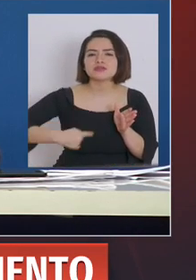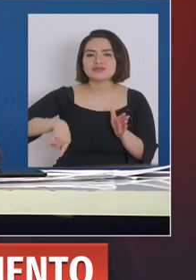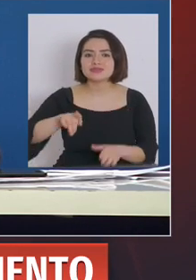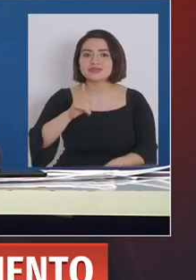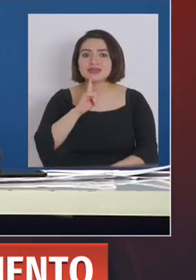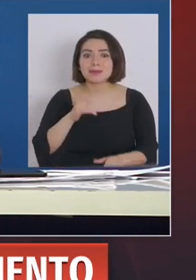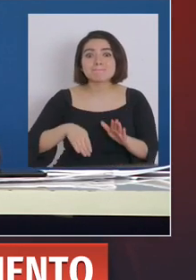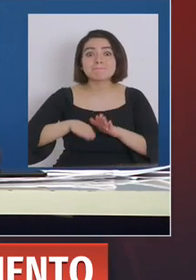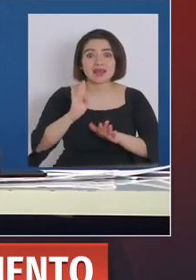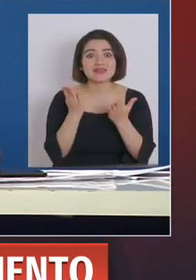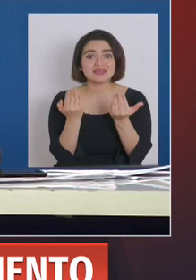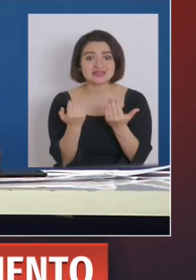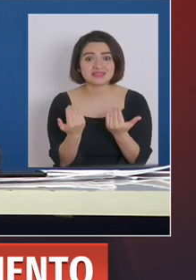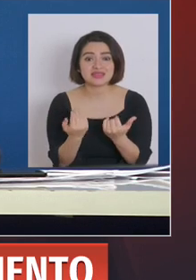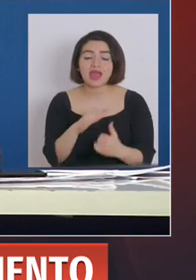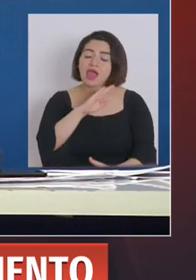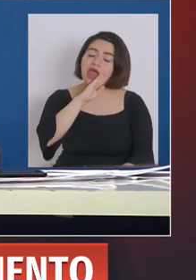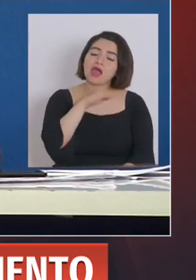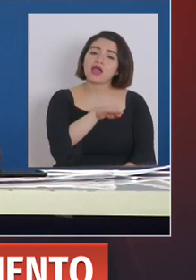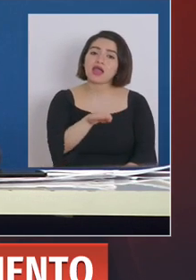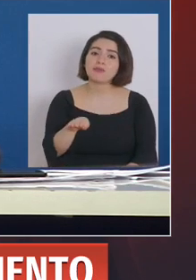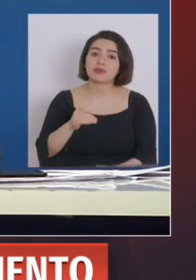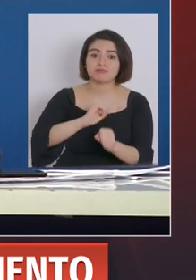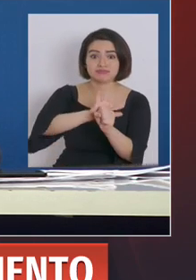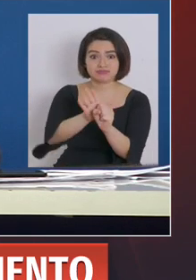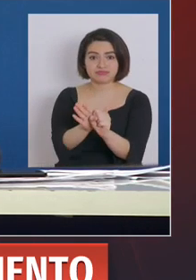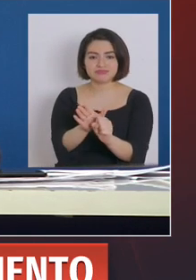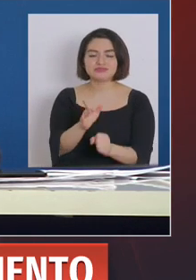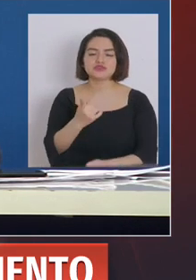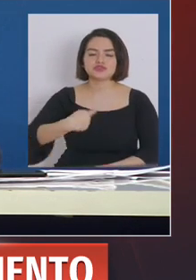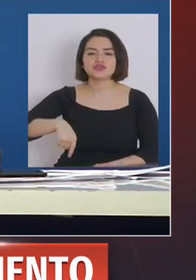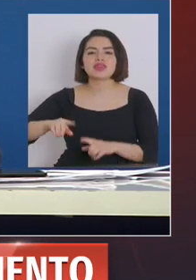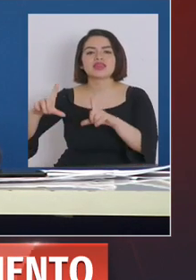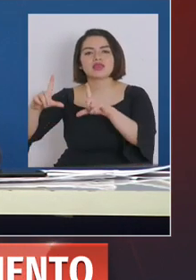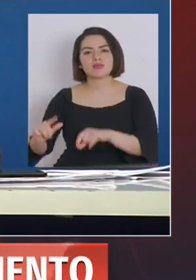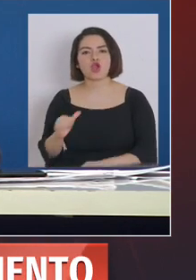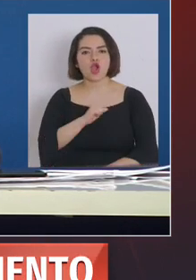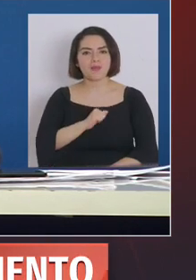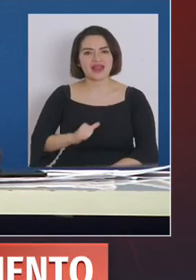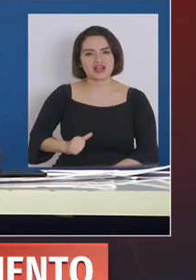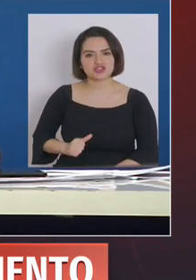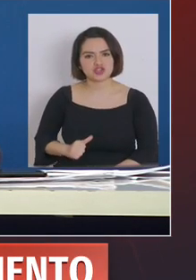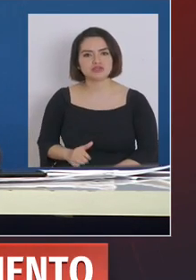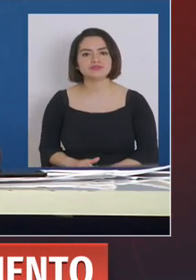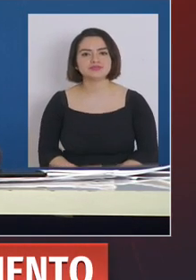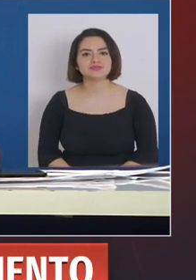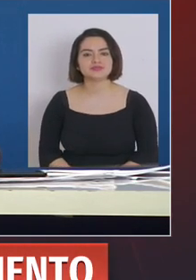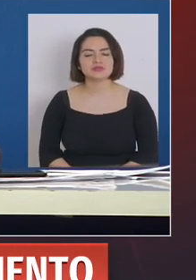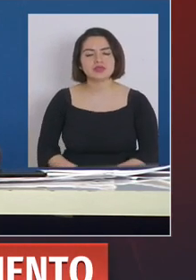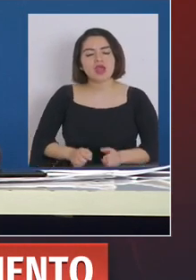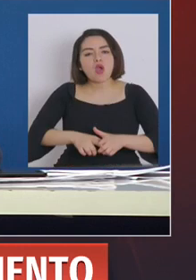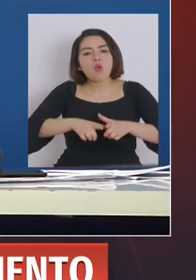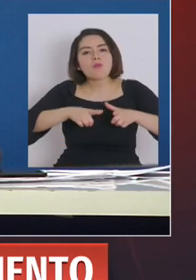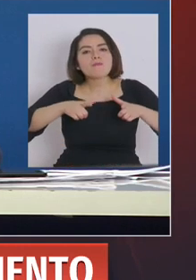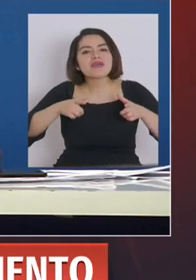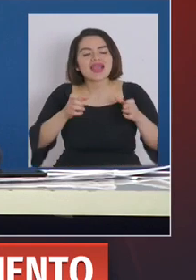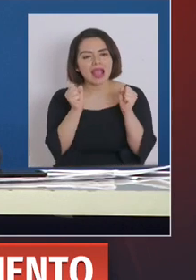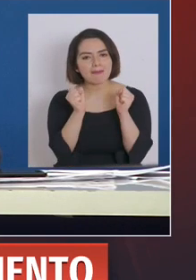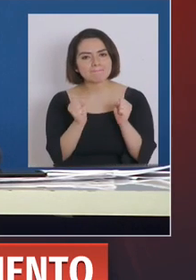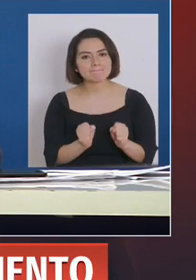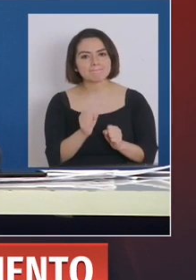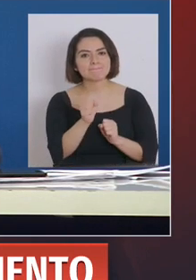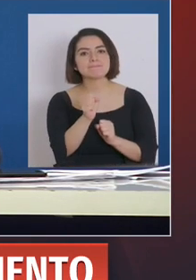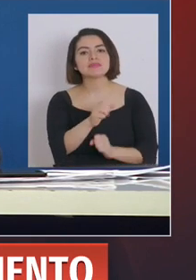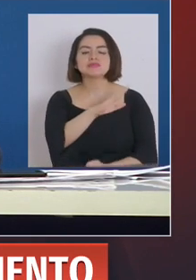teniendo más demanda de camas COVID, obviamente que vamos a ir disminuyendo las cirugías electivas, y vamos a ir aumentando la capacidad de camas